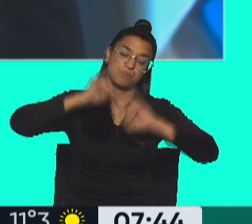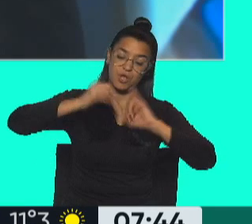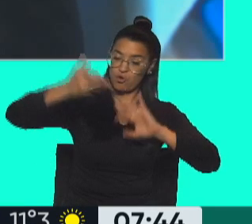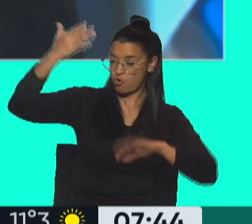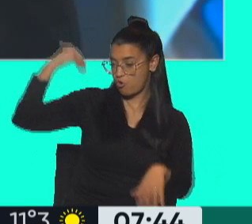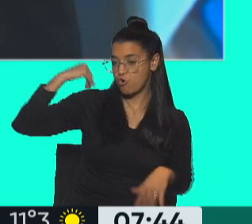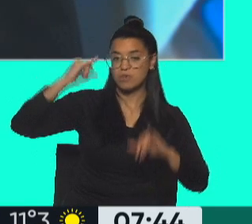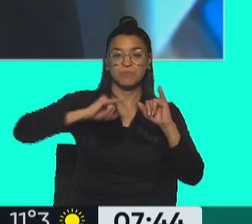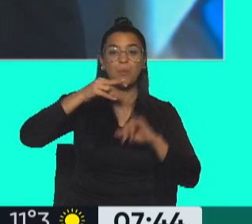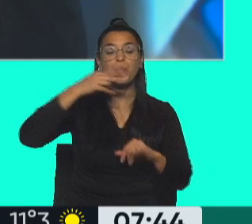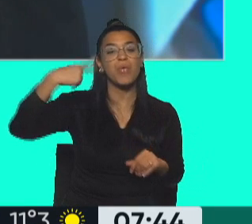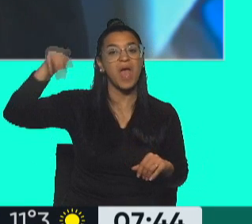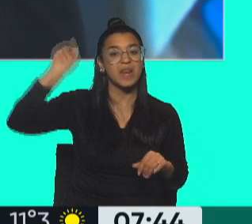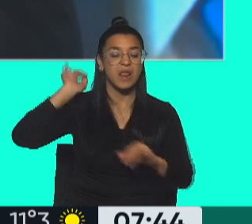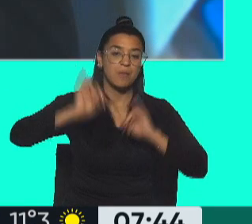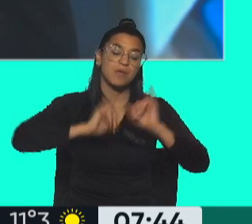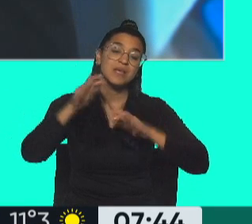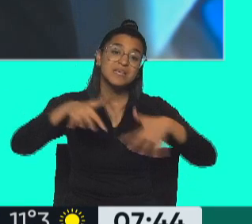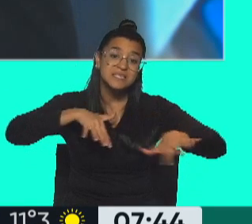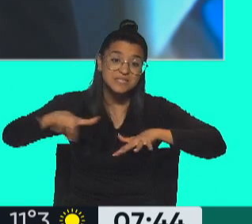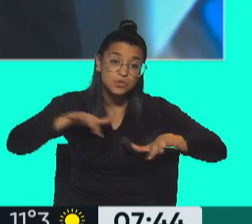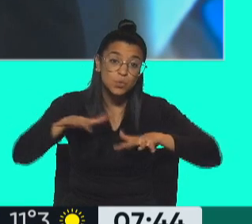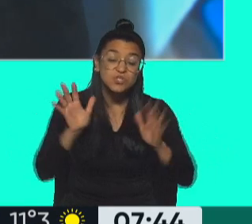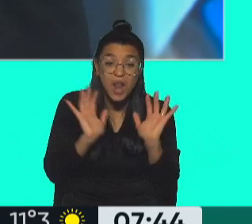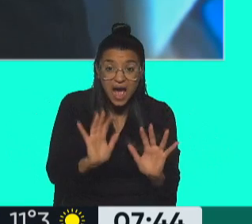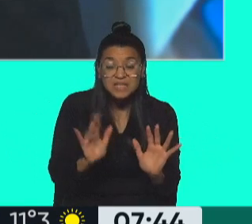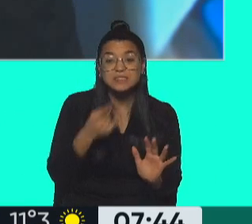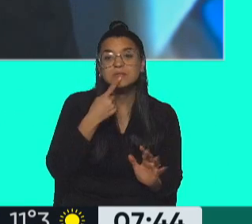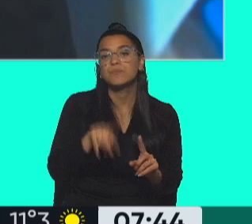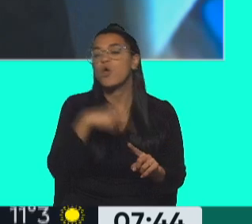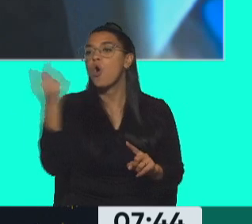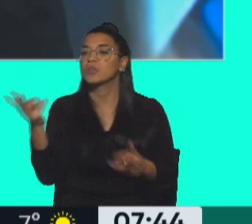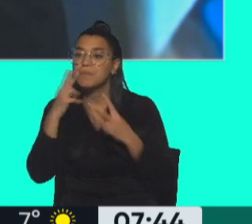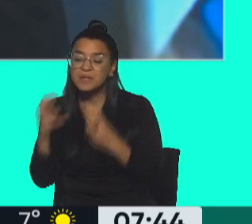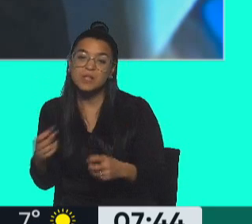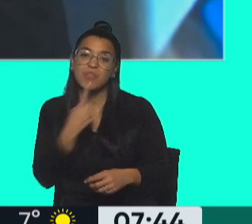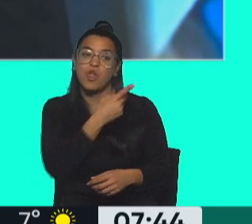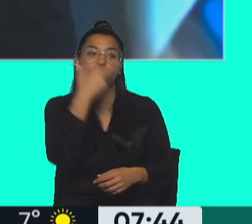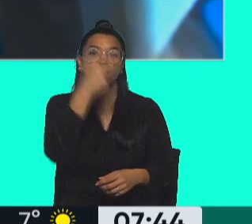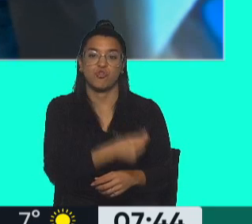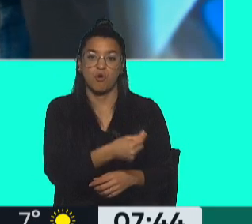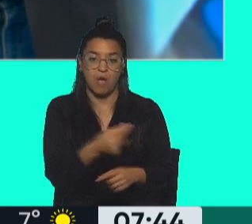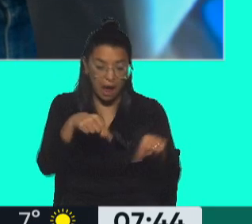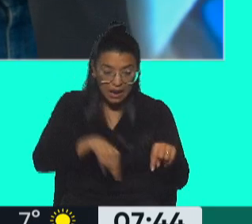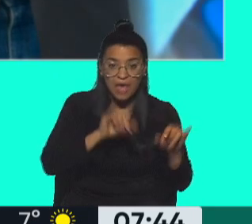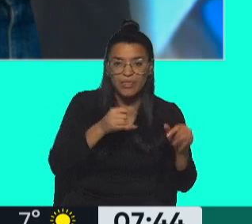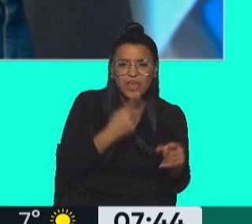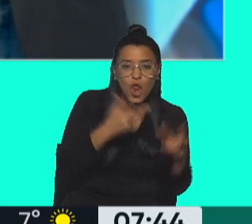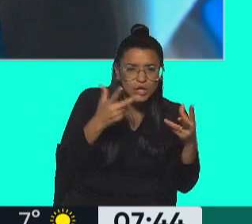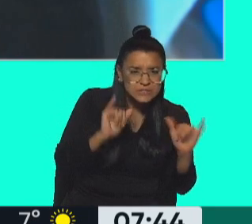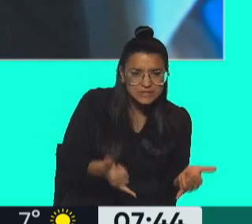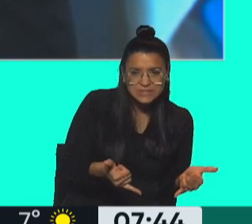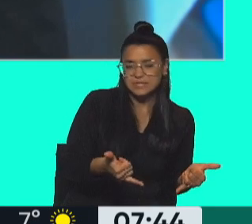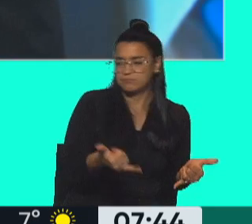día, explicó el viernes, que ante una situación de esta naturaleza, en otra causa le dijeron que no y aquí le dijeron que sí.